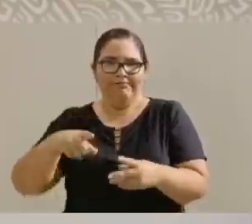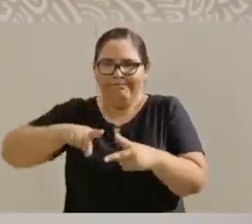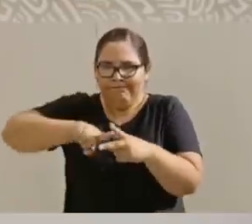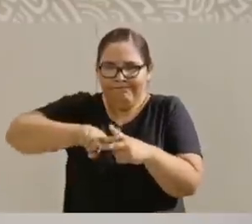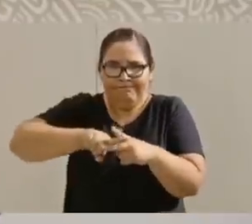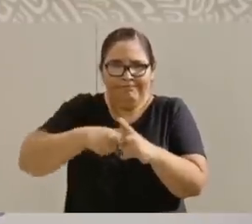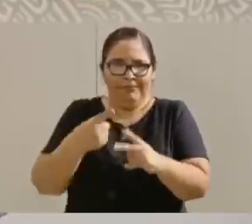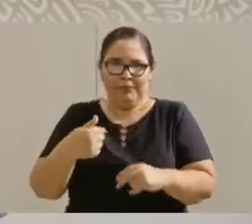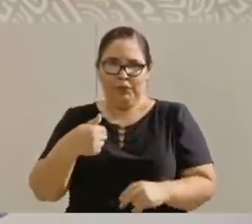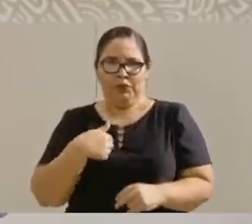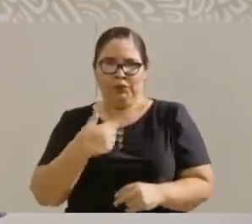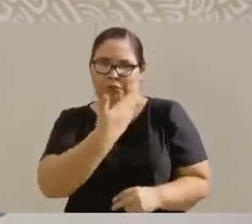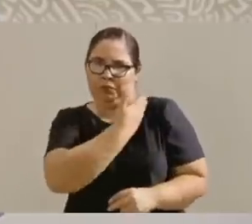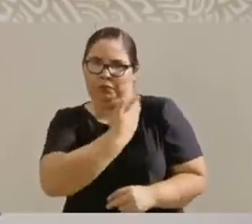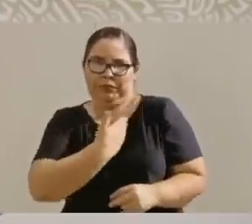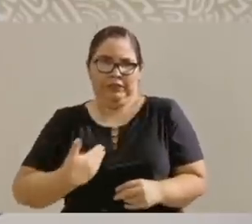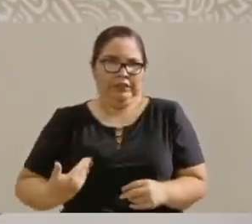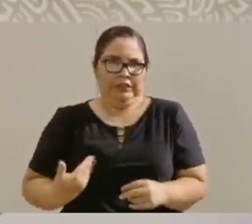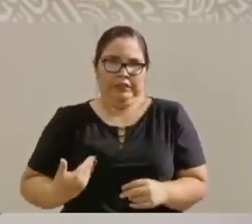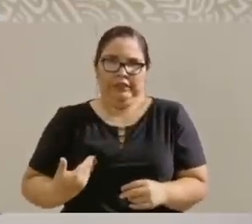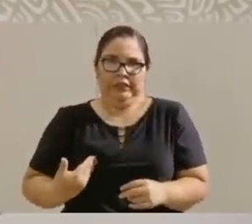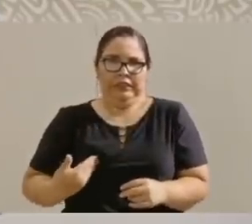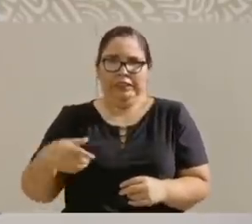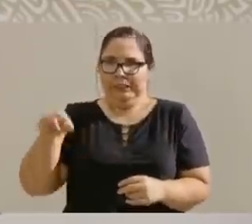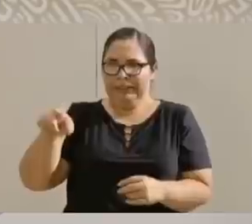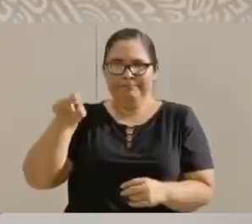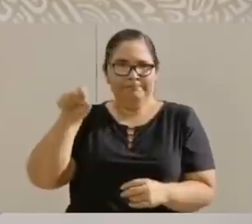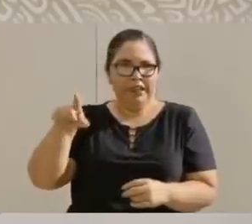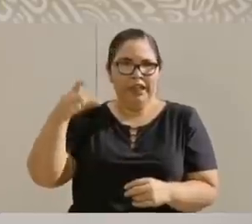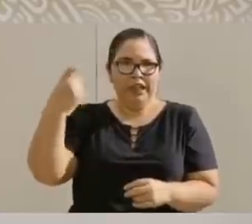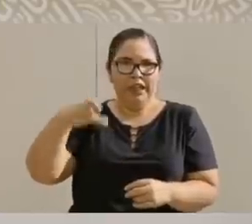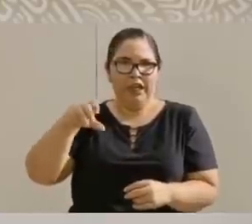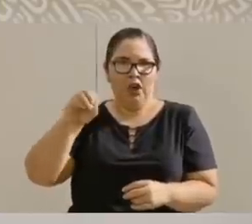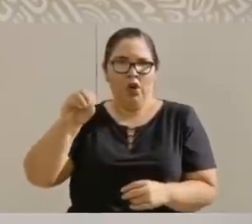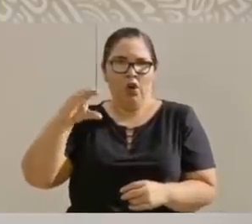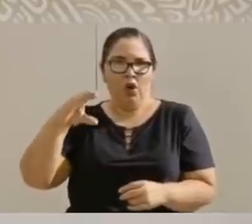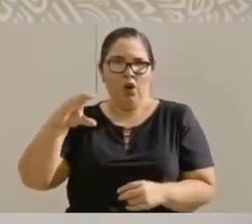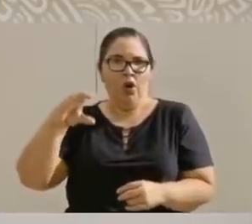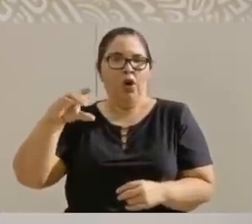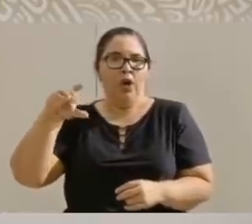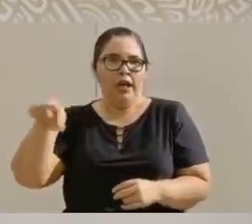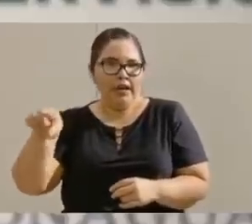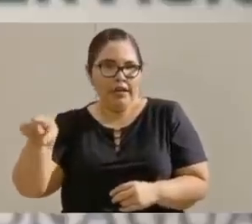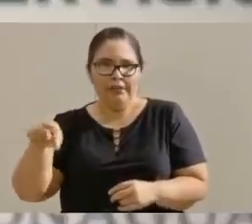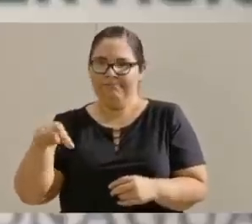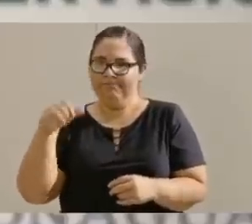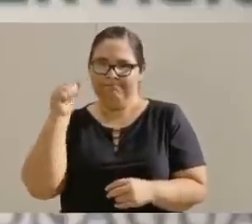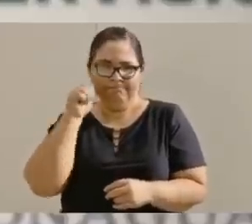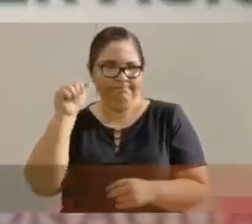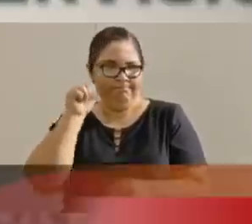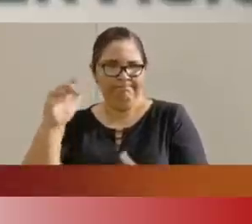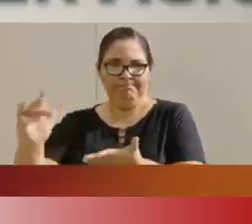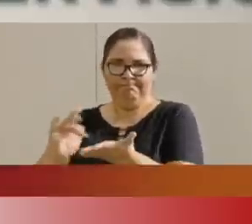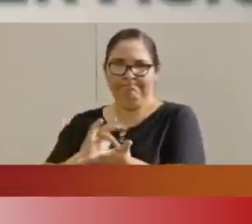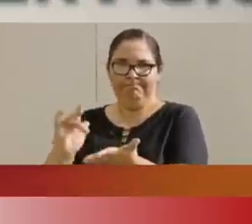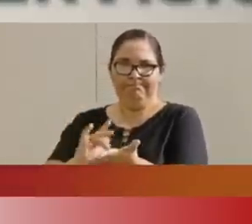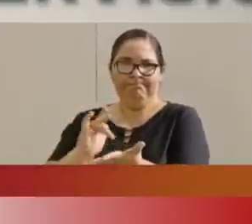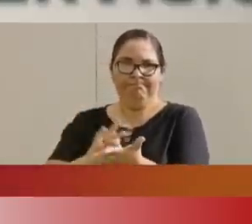mi gobierno he tenido el apoyo,